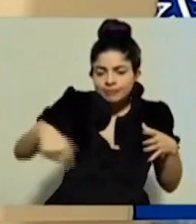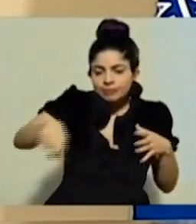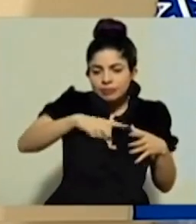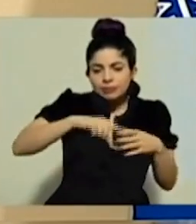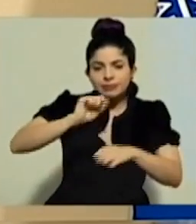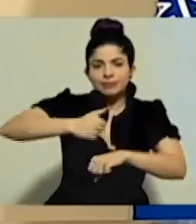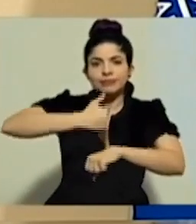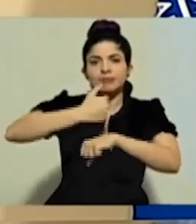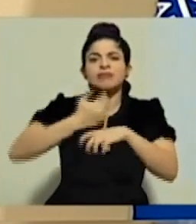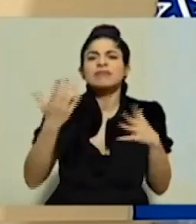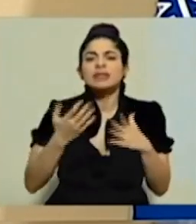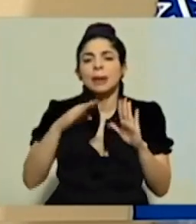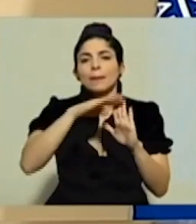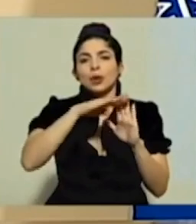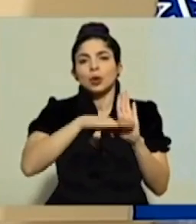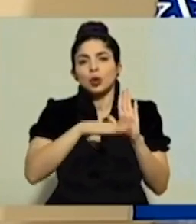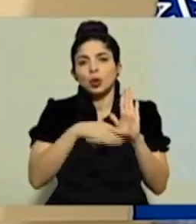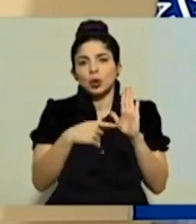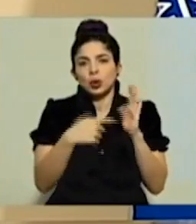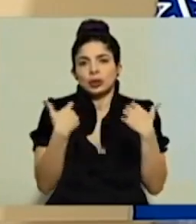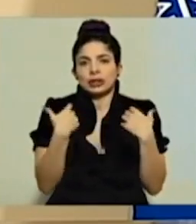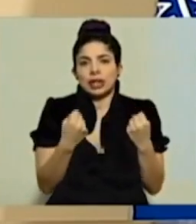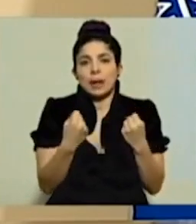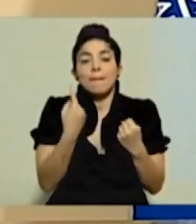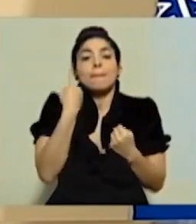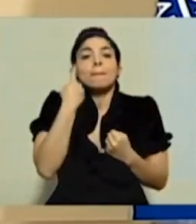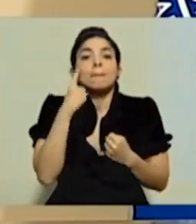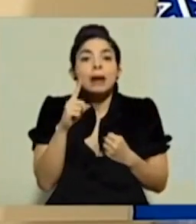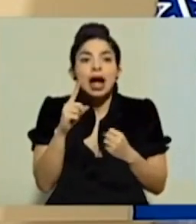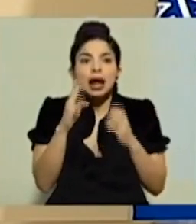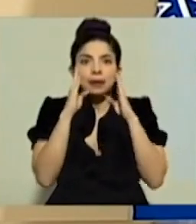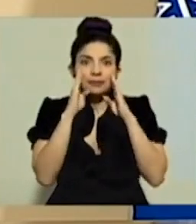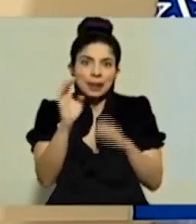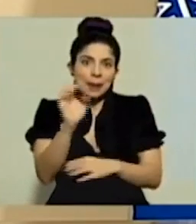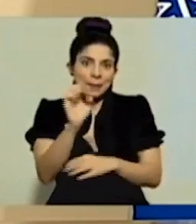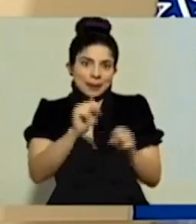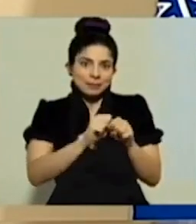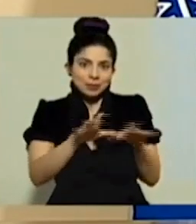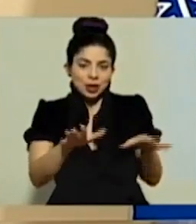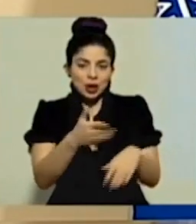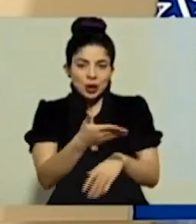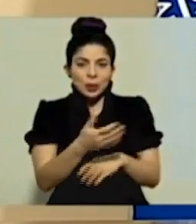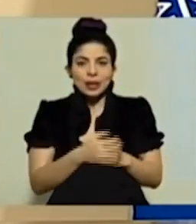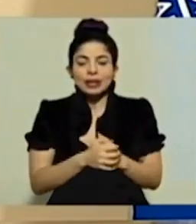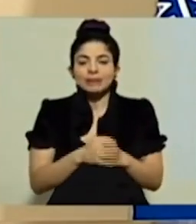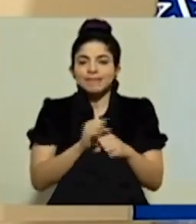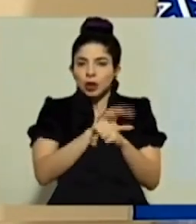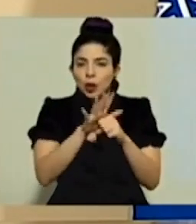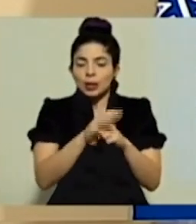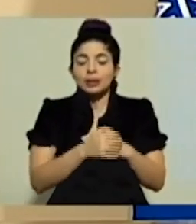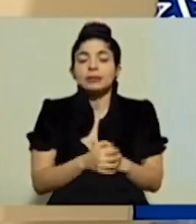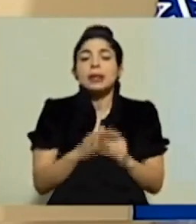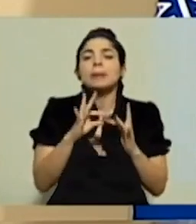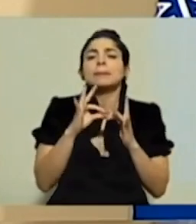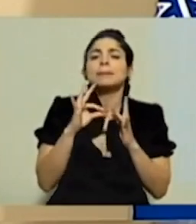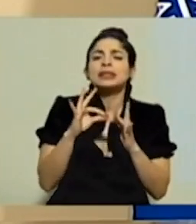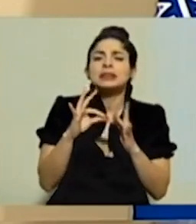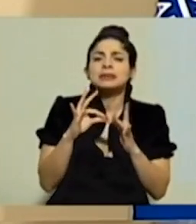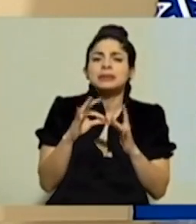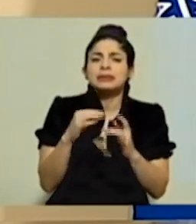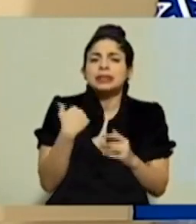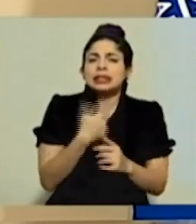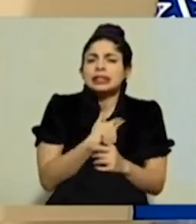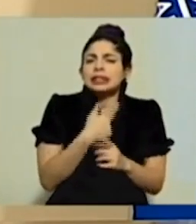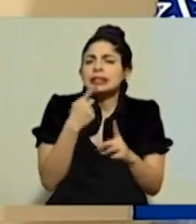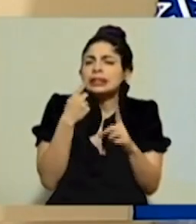protocolo sanitario para atender la emergencia de COVID-19. Particularmente entonces nos